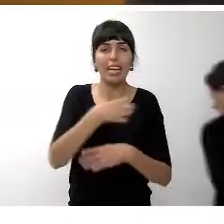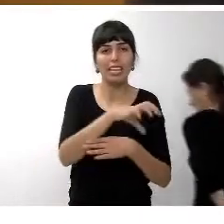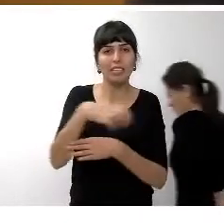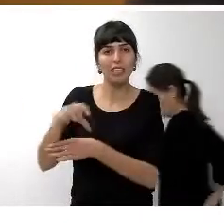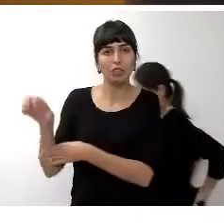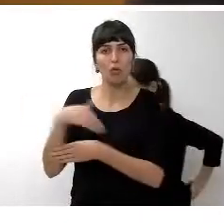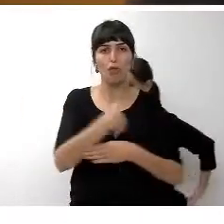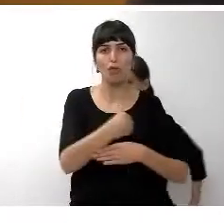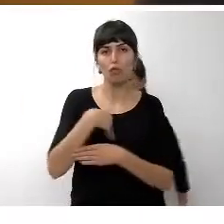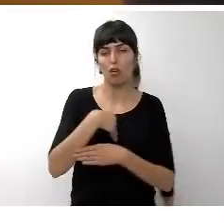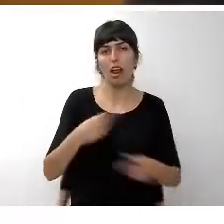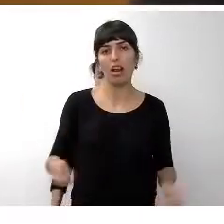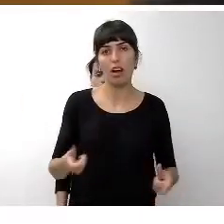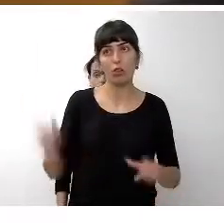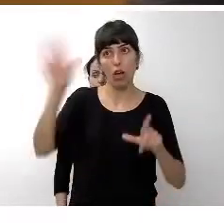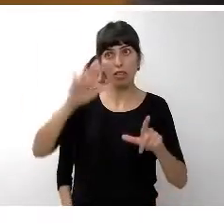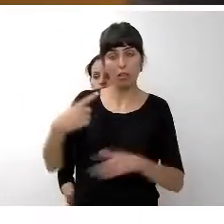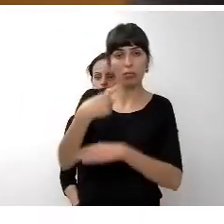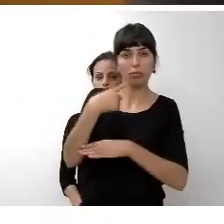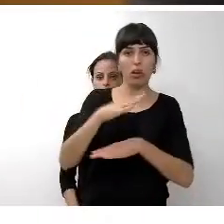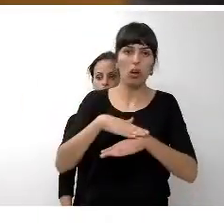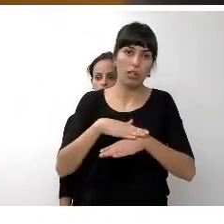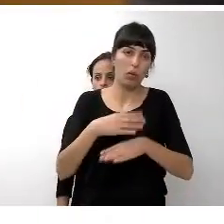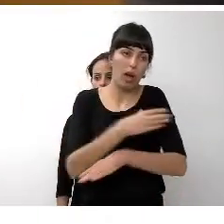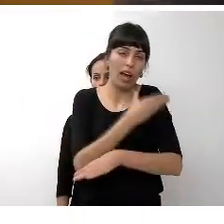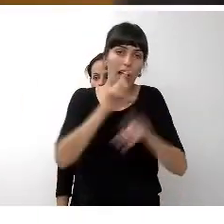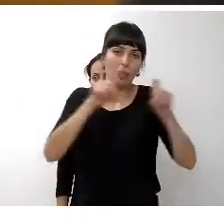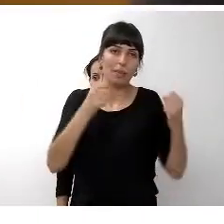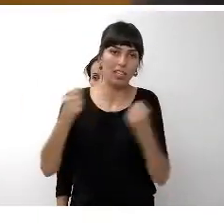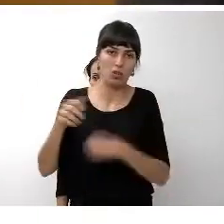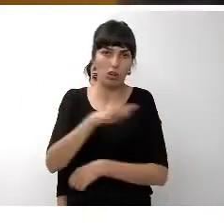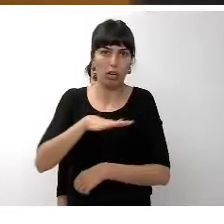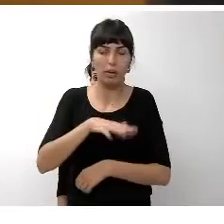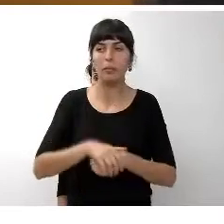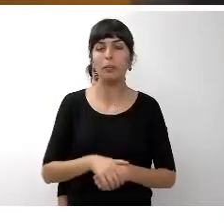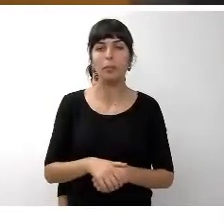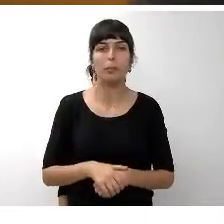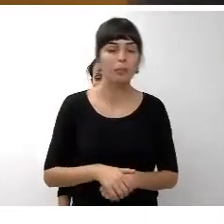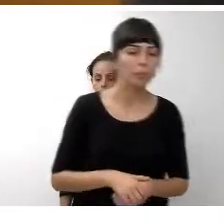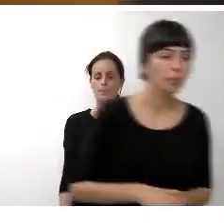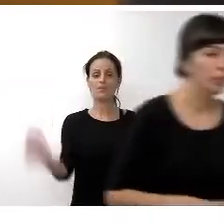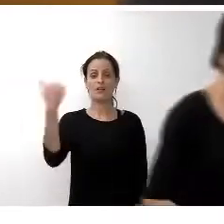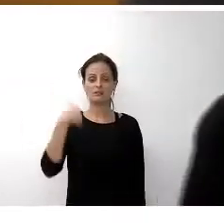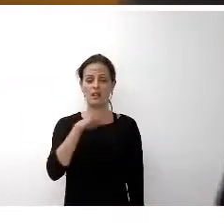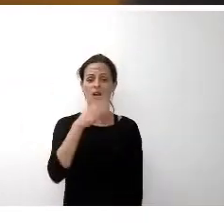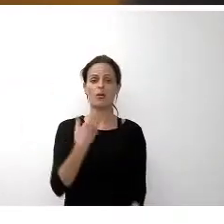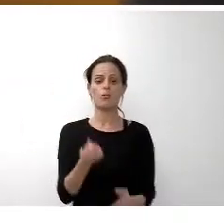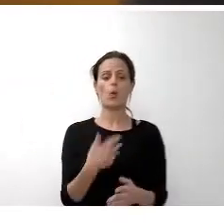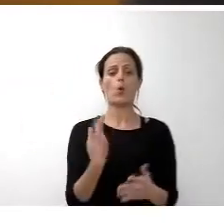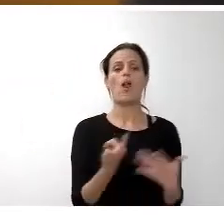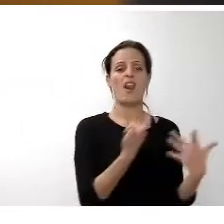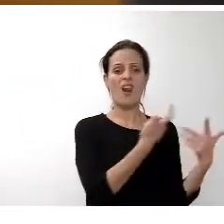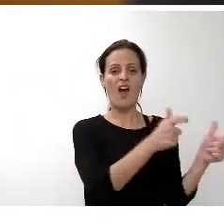que establece el Estado para con las administraciones públicas entrando ya en un rápido y breve detalle por áreas